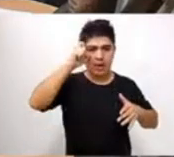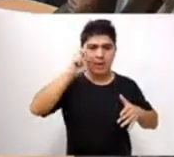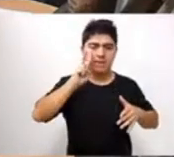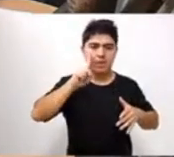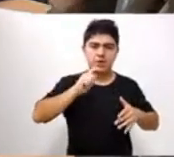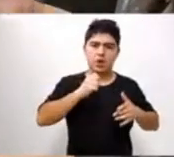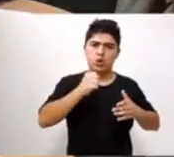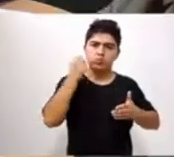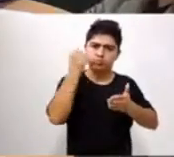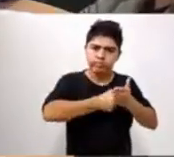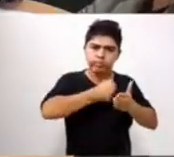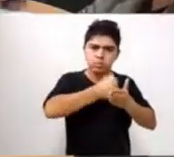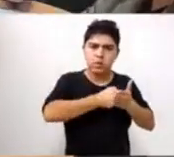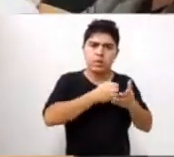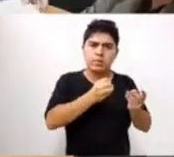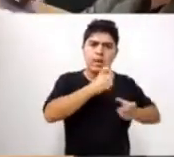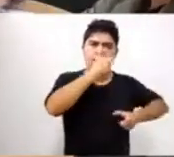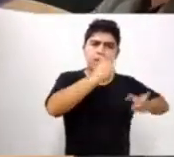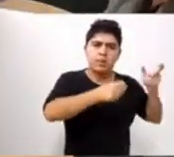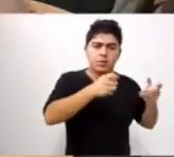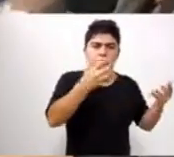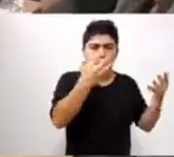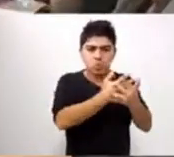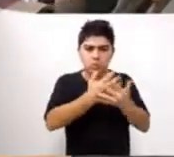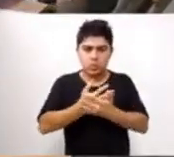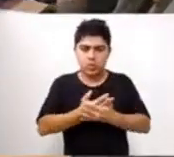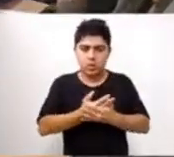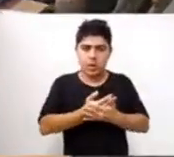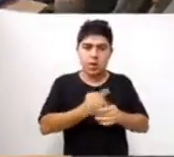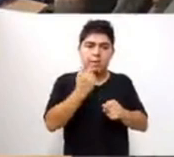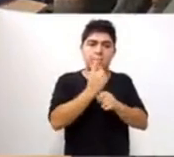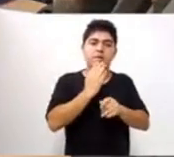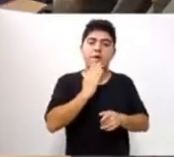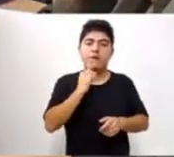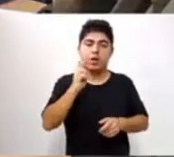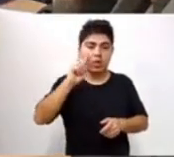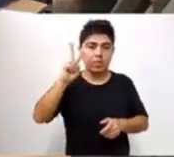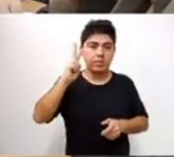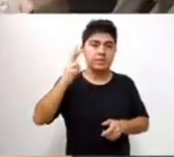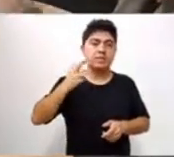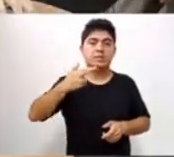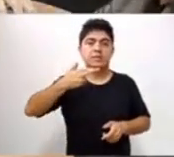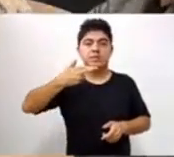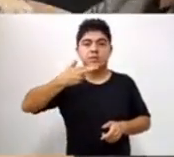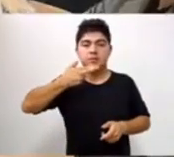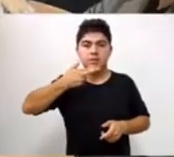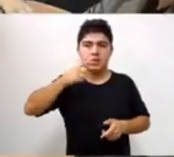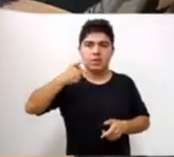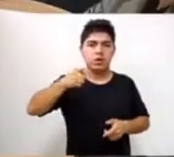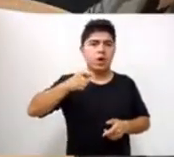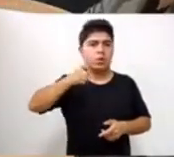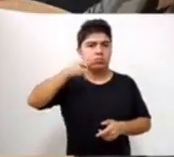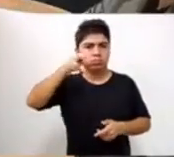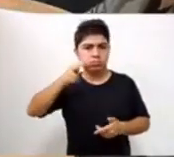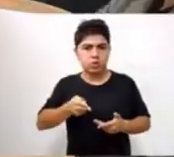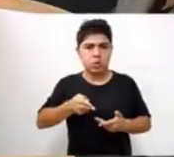abrazó la causa de los más desprotegidos, que el 1 de abril de 2017 Micaela fue víctima de femicidio en la ciudad